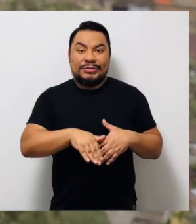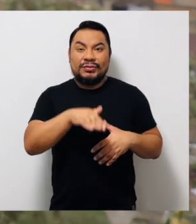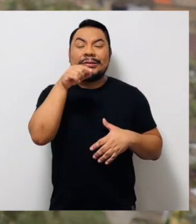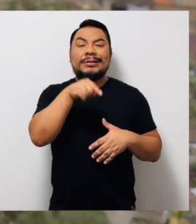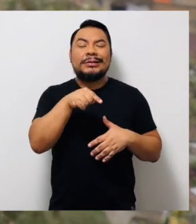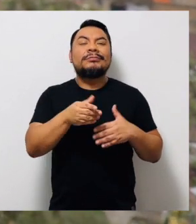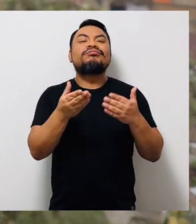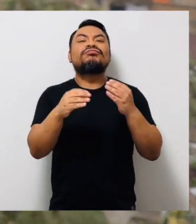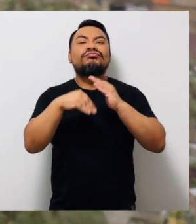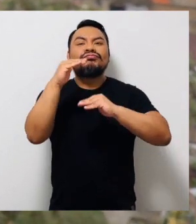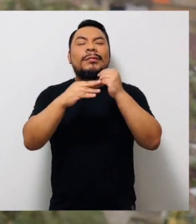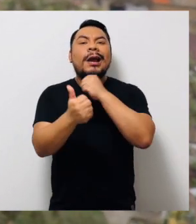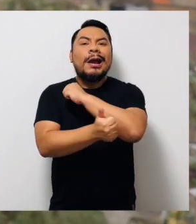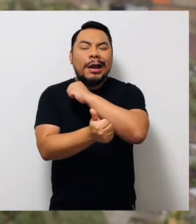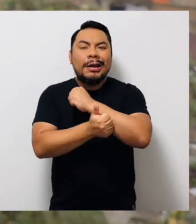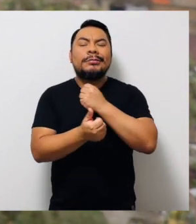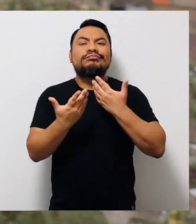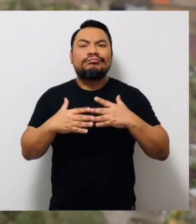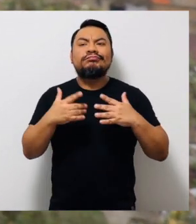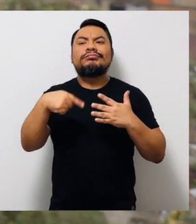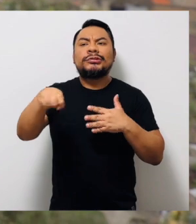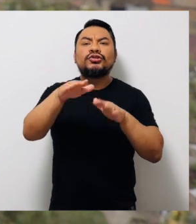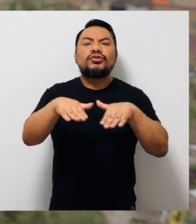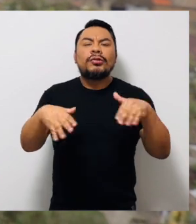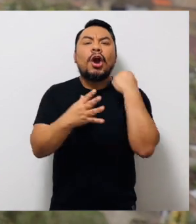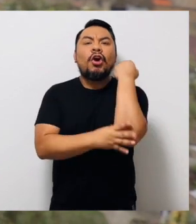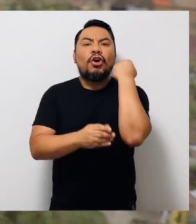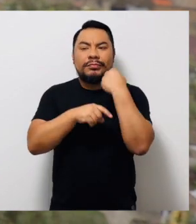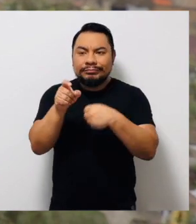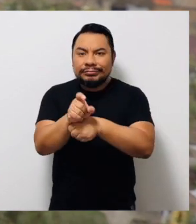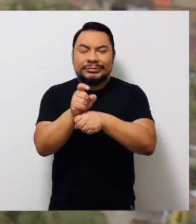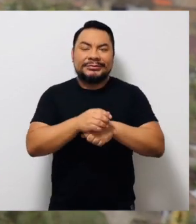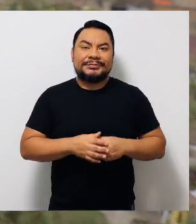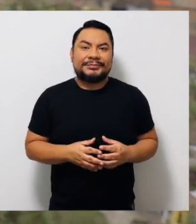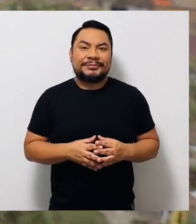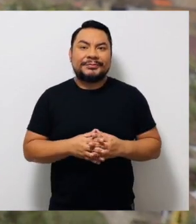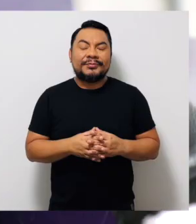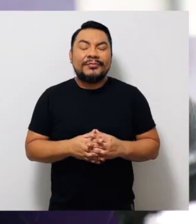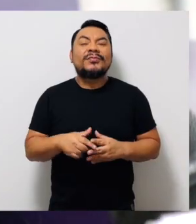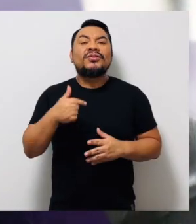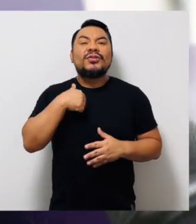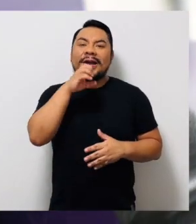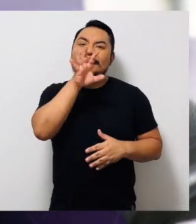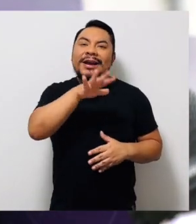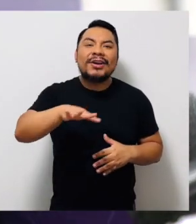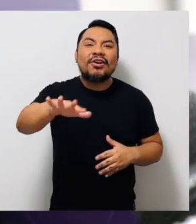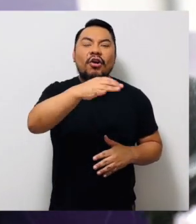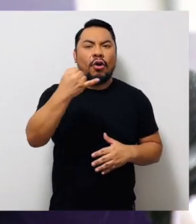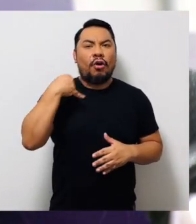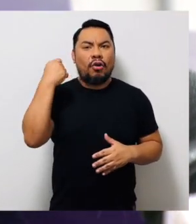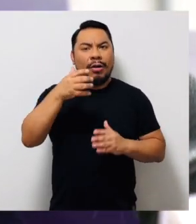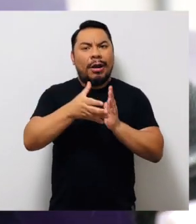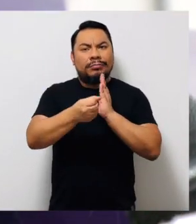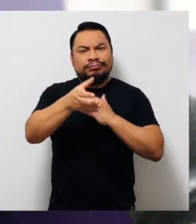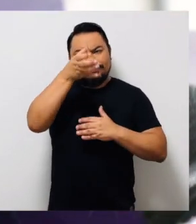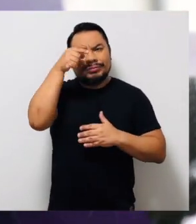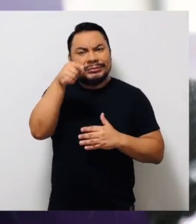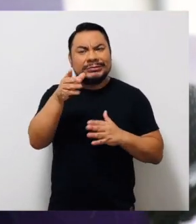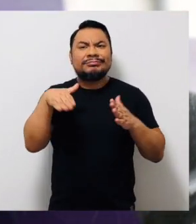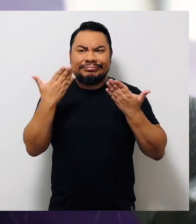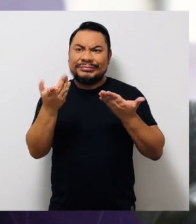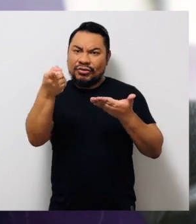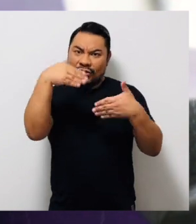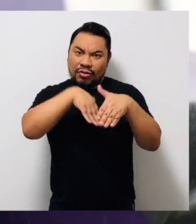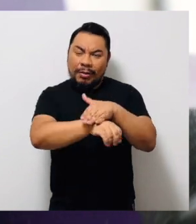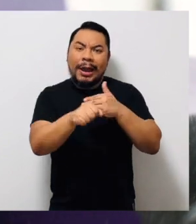unas academias de reforzamiento para los niños de bajos recursos económicos. Yo les diría a los jóvenes talentos de hoy en día que